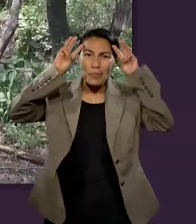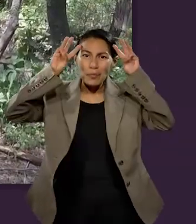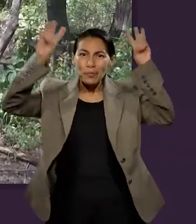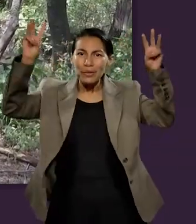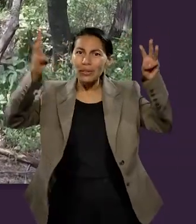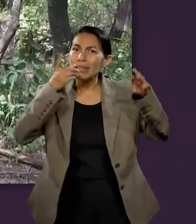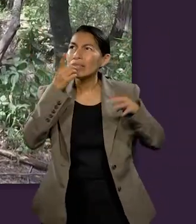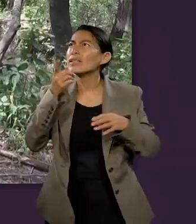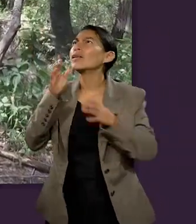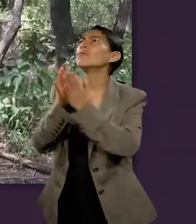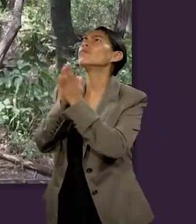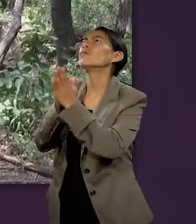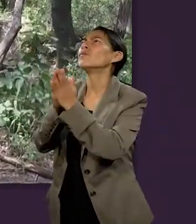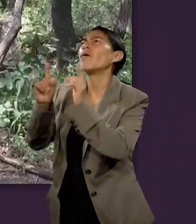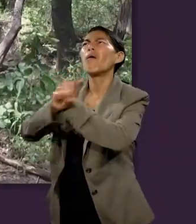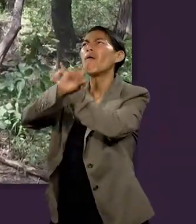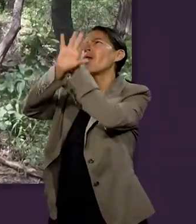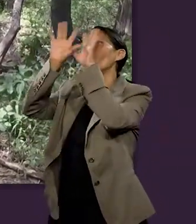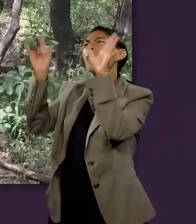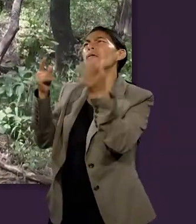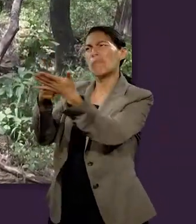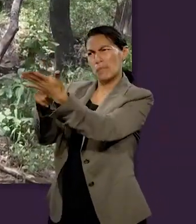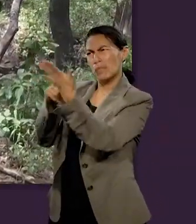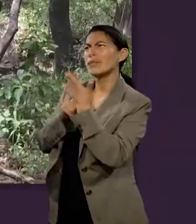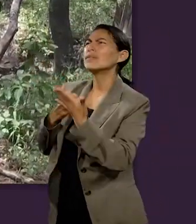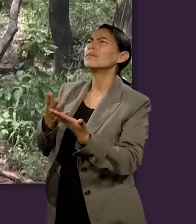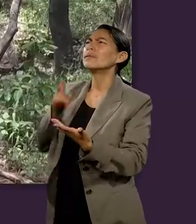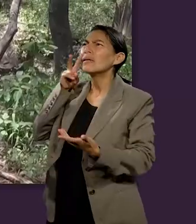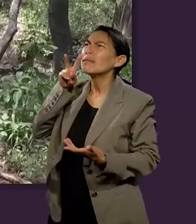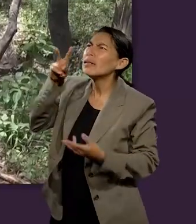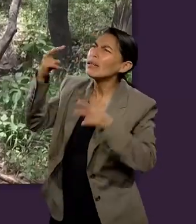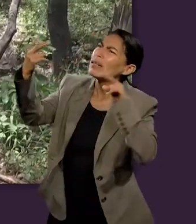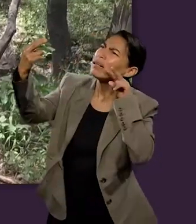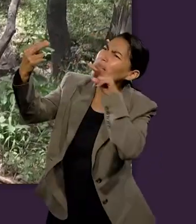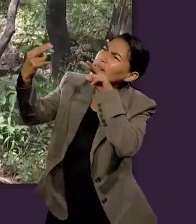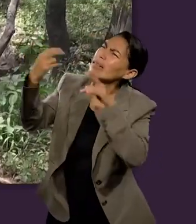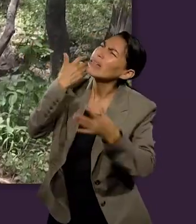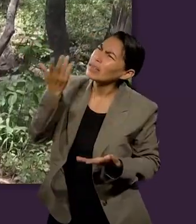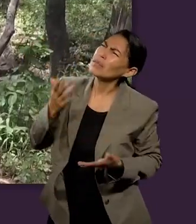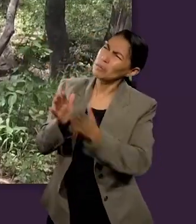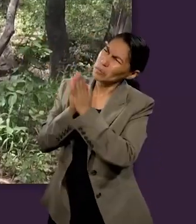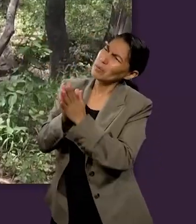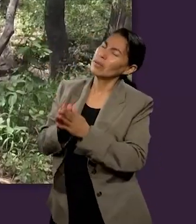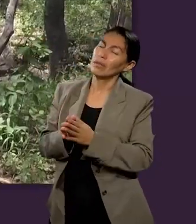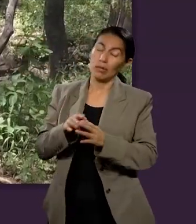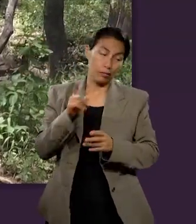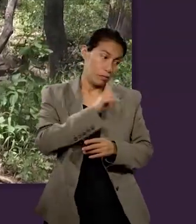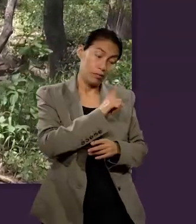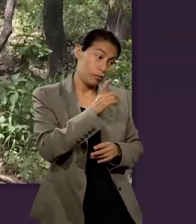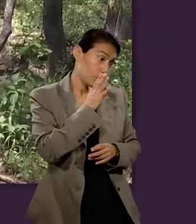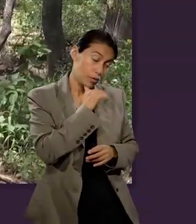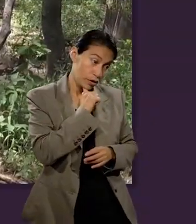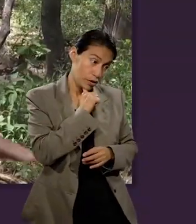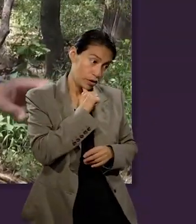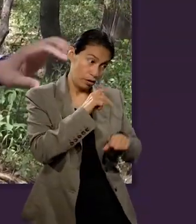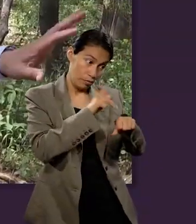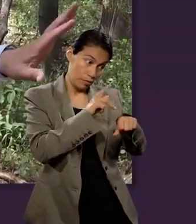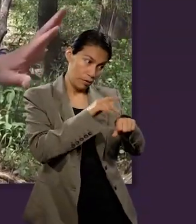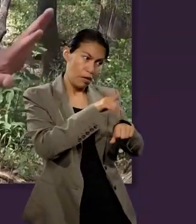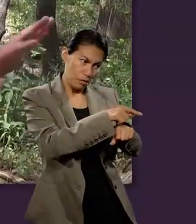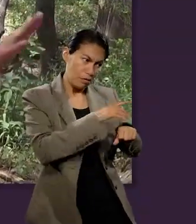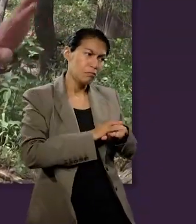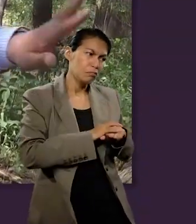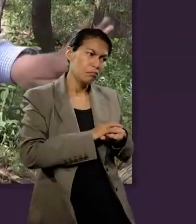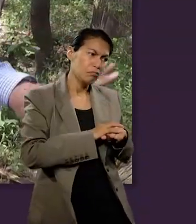Moisés le pide a Dios muéstrame tu gloria, quiero verte. No es posible. Si tú ves mi rostro vas a morir. Pero mira, te voy a poner una